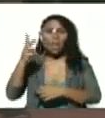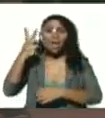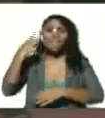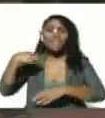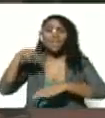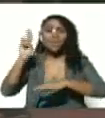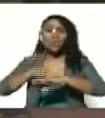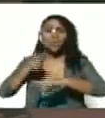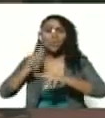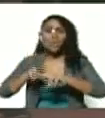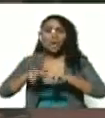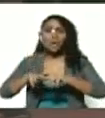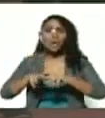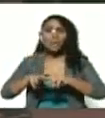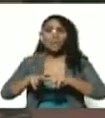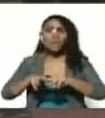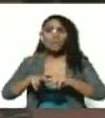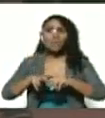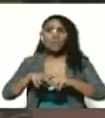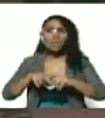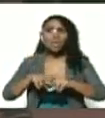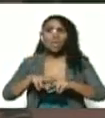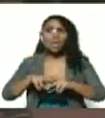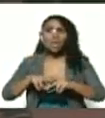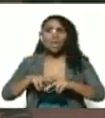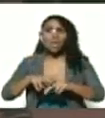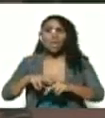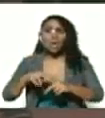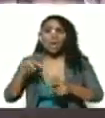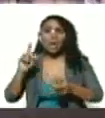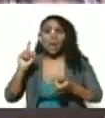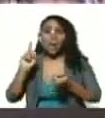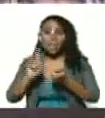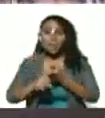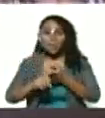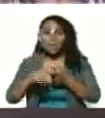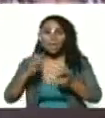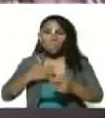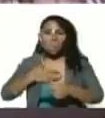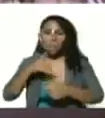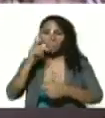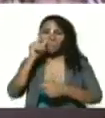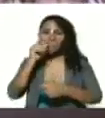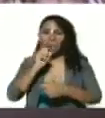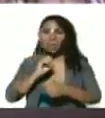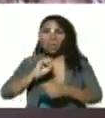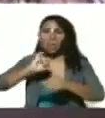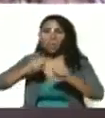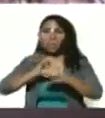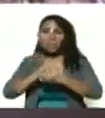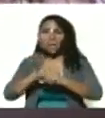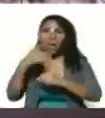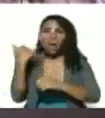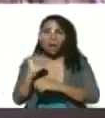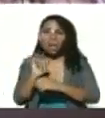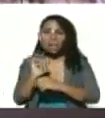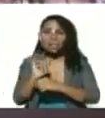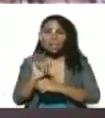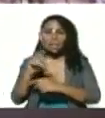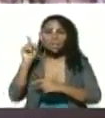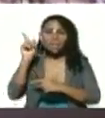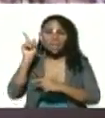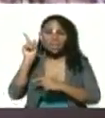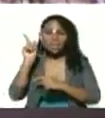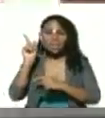Rodríguez de Gómez de Rodríguez estamos sus hijos del Cieloína desde allá